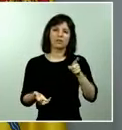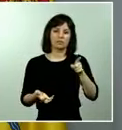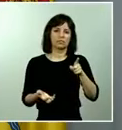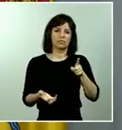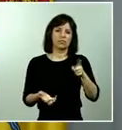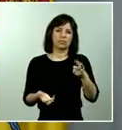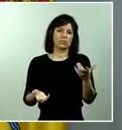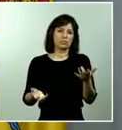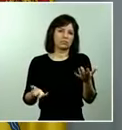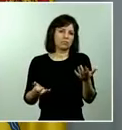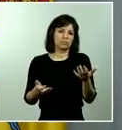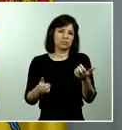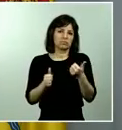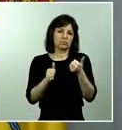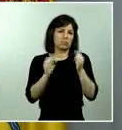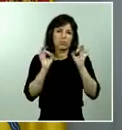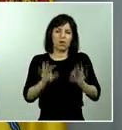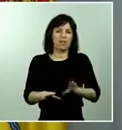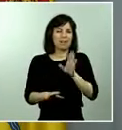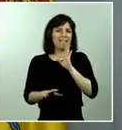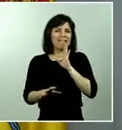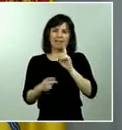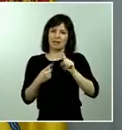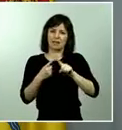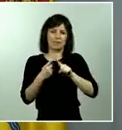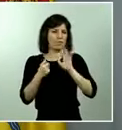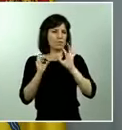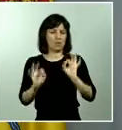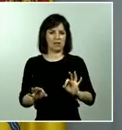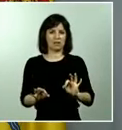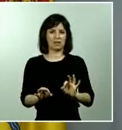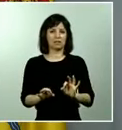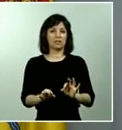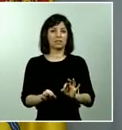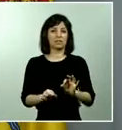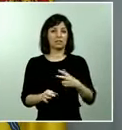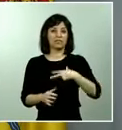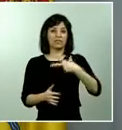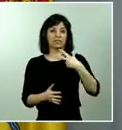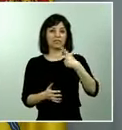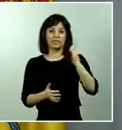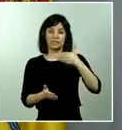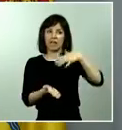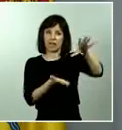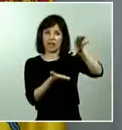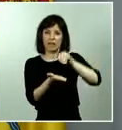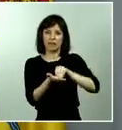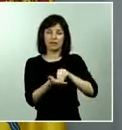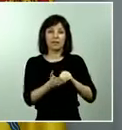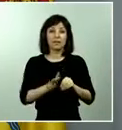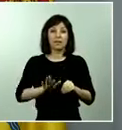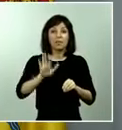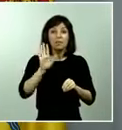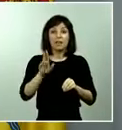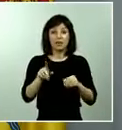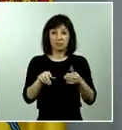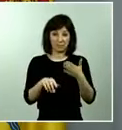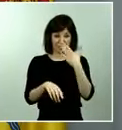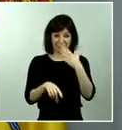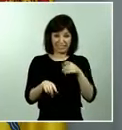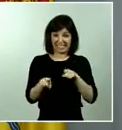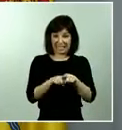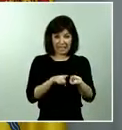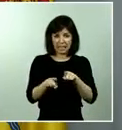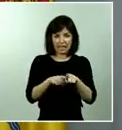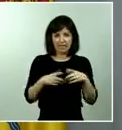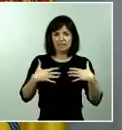idénticos a los anteriormente aludidos pero evidentemente la crítica es lo más sano en un estado